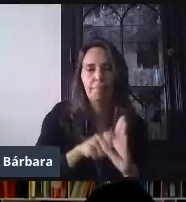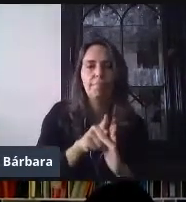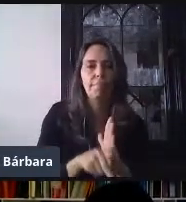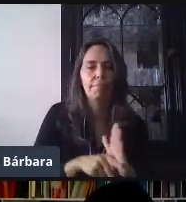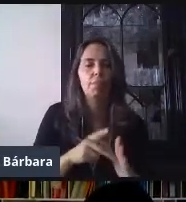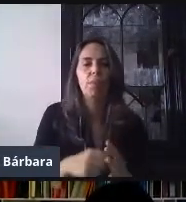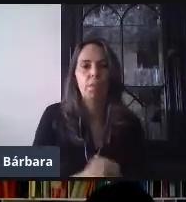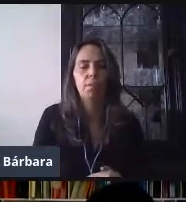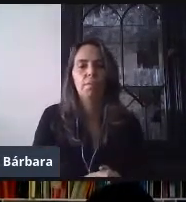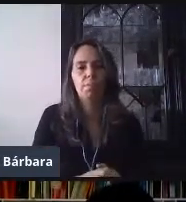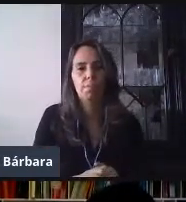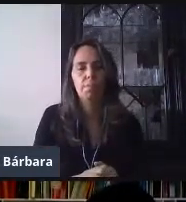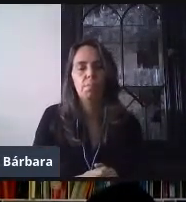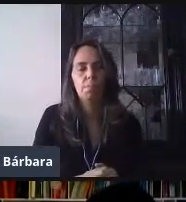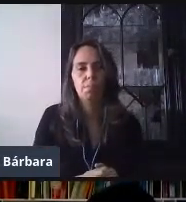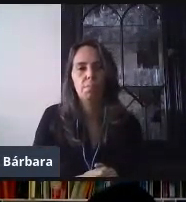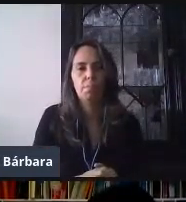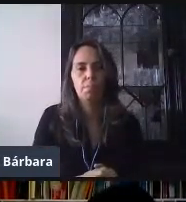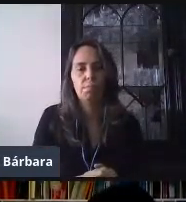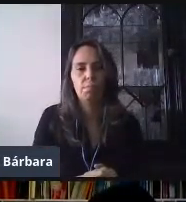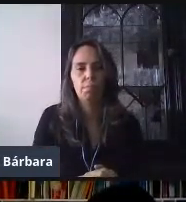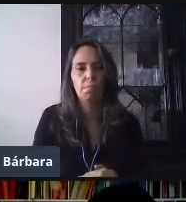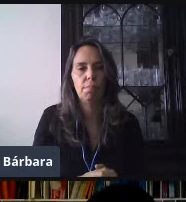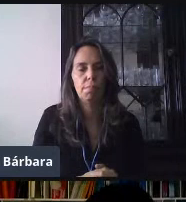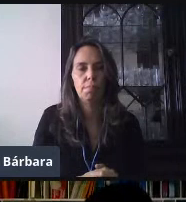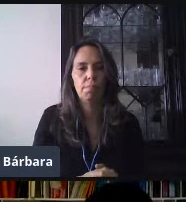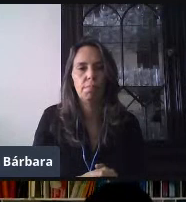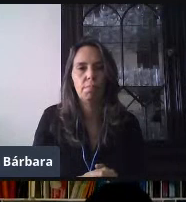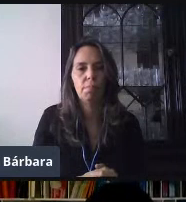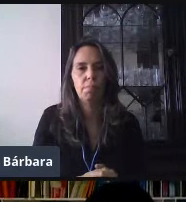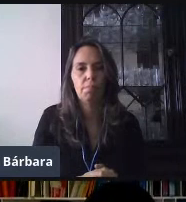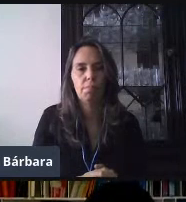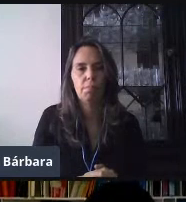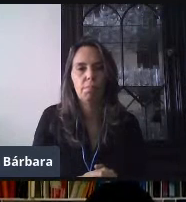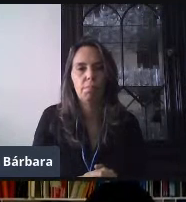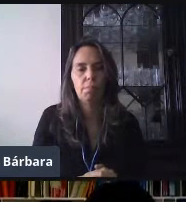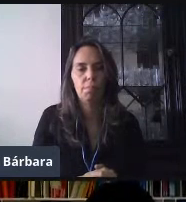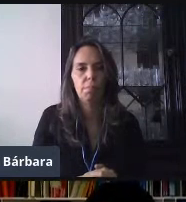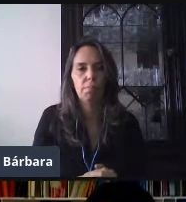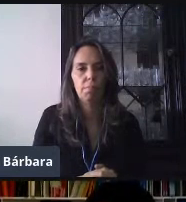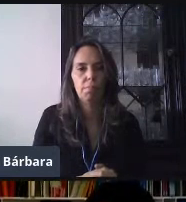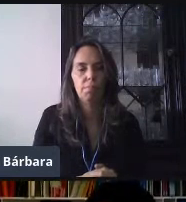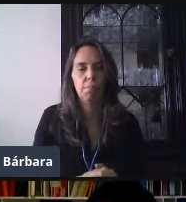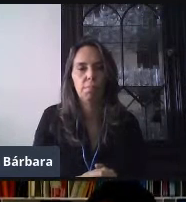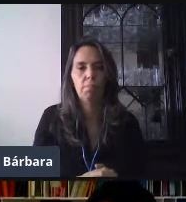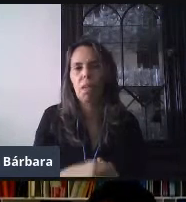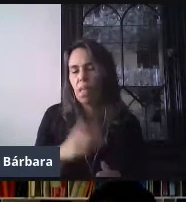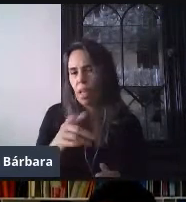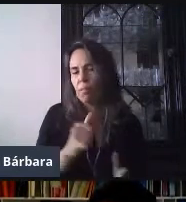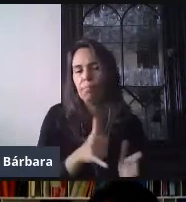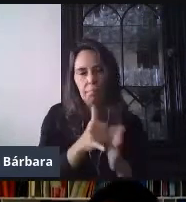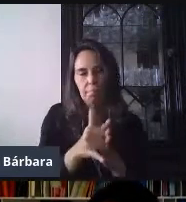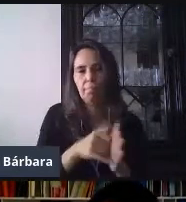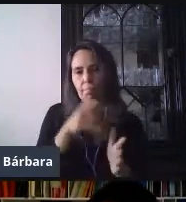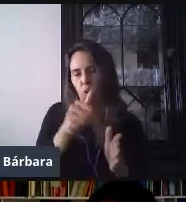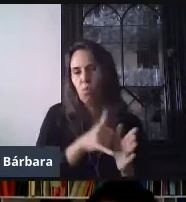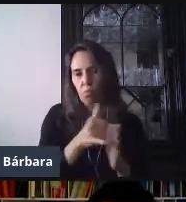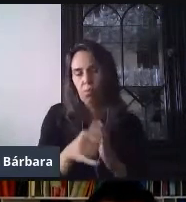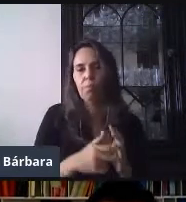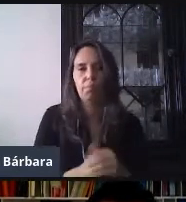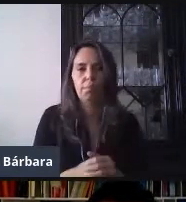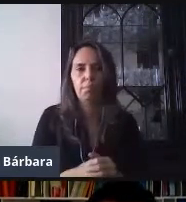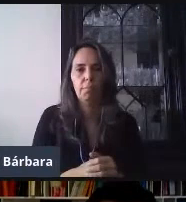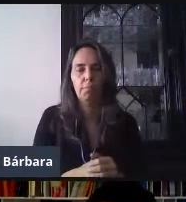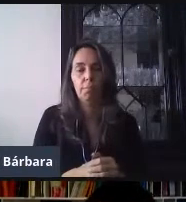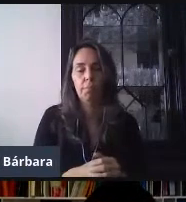visualice, voy a clic en el ícono de video y me va a abrir la sección para yo agregarlo desde YouTube o desde